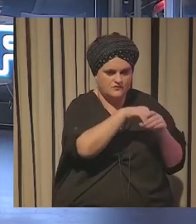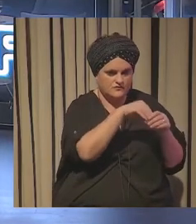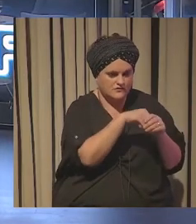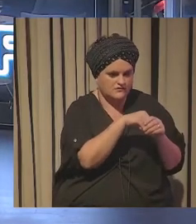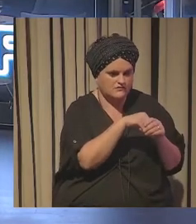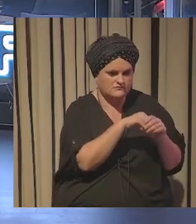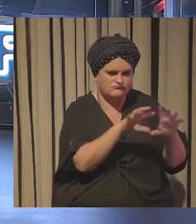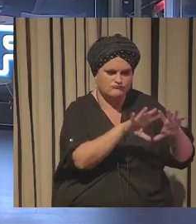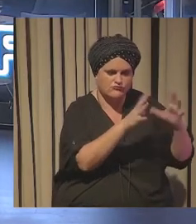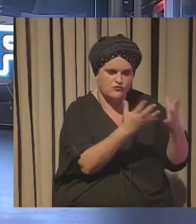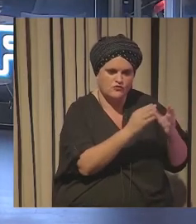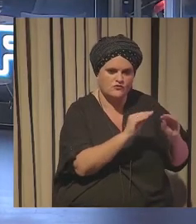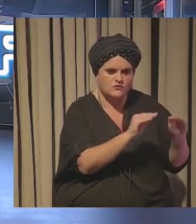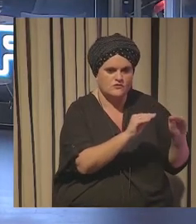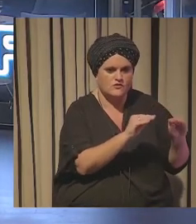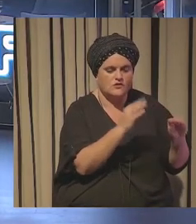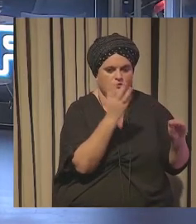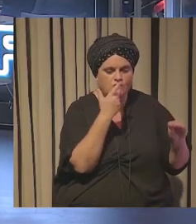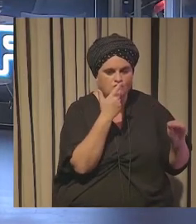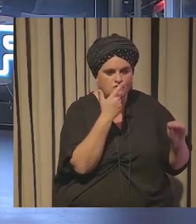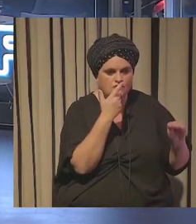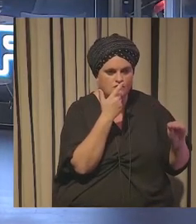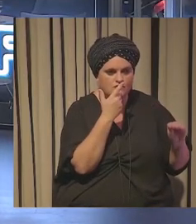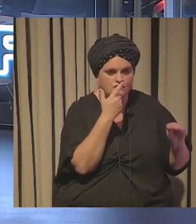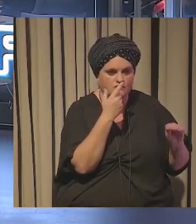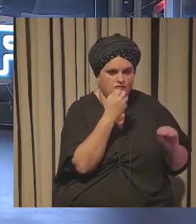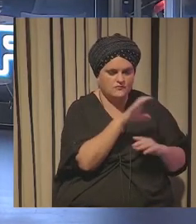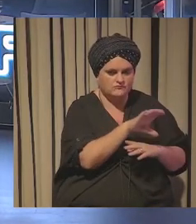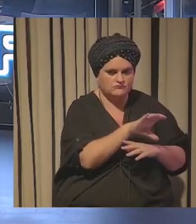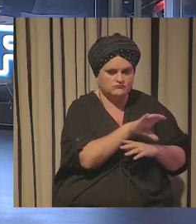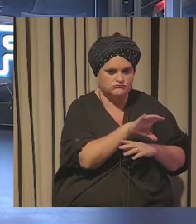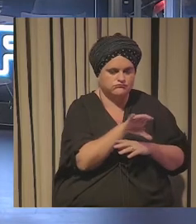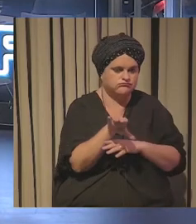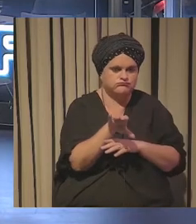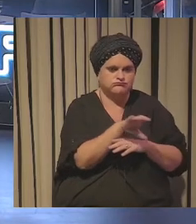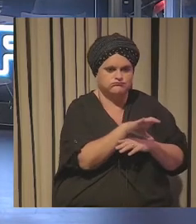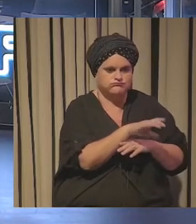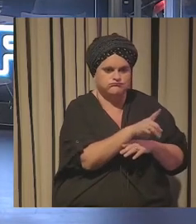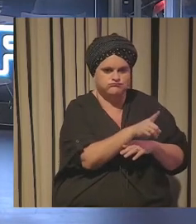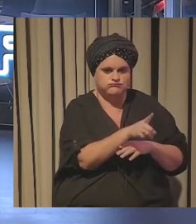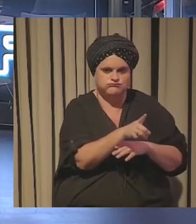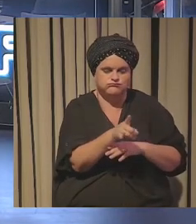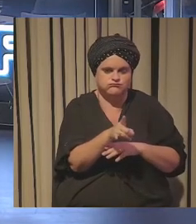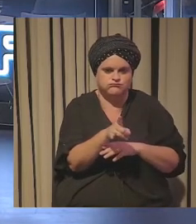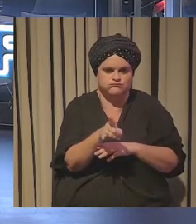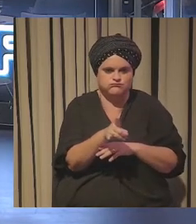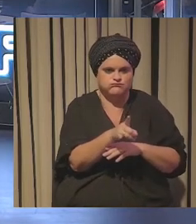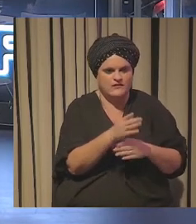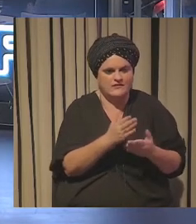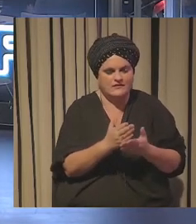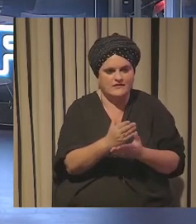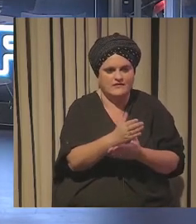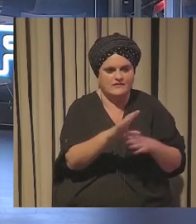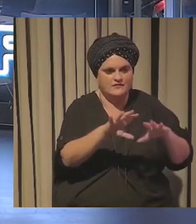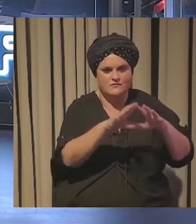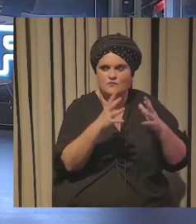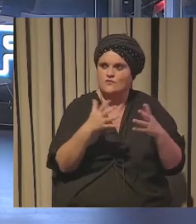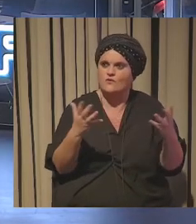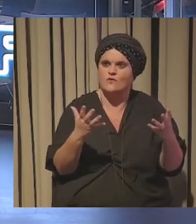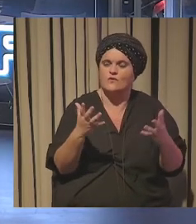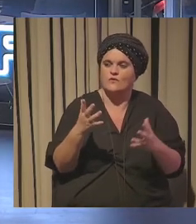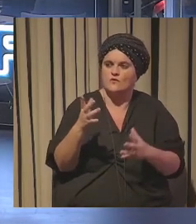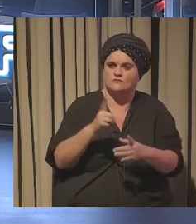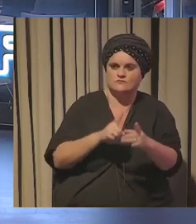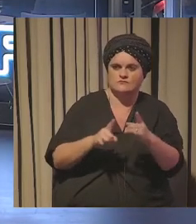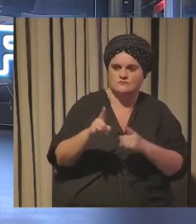el tener un conocimiento o un radar como has comentado antes sobre cuáles son las tendencias que se están moviendo por el mundo es